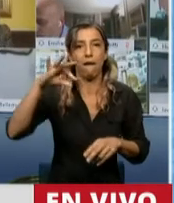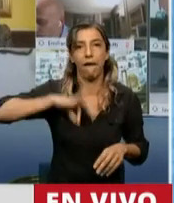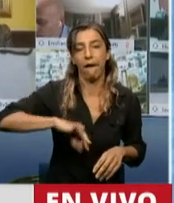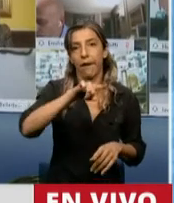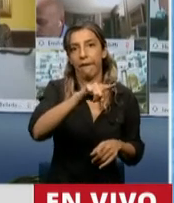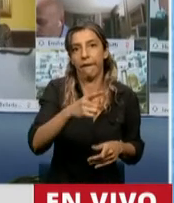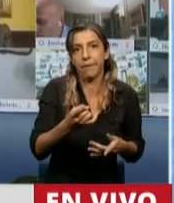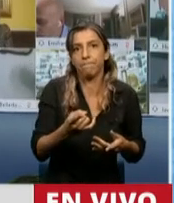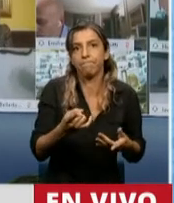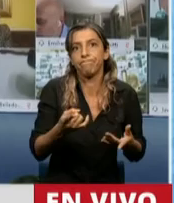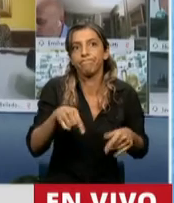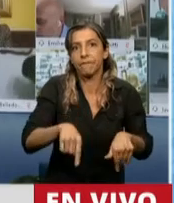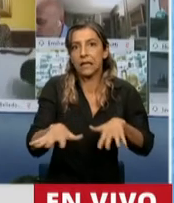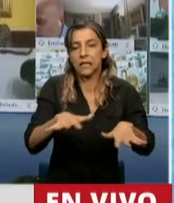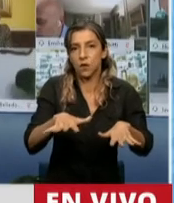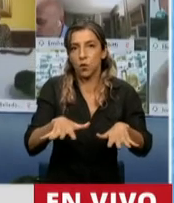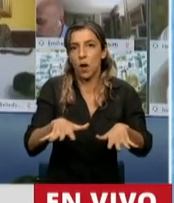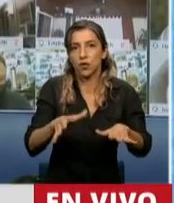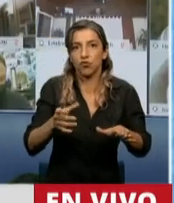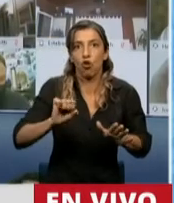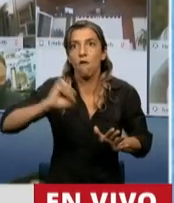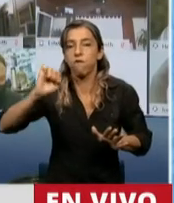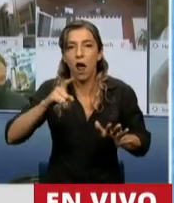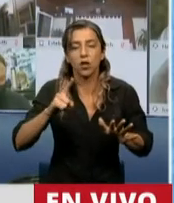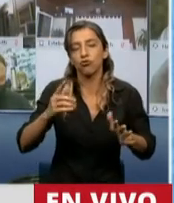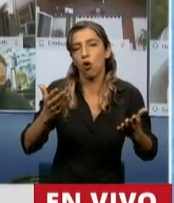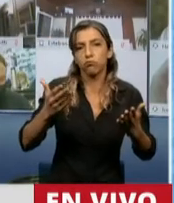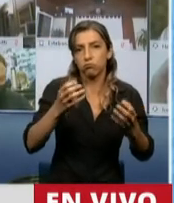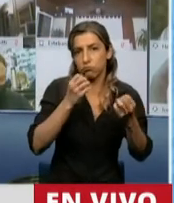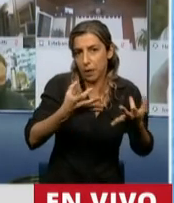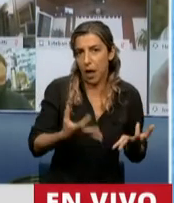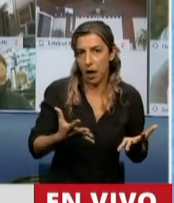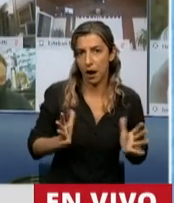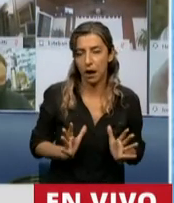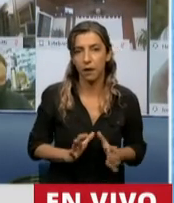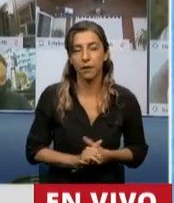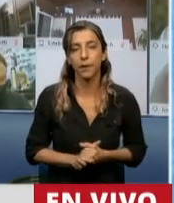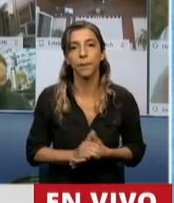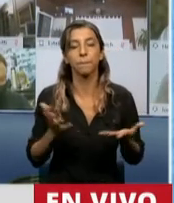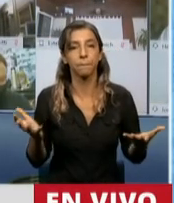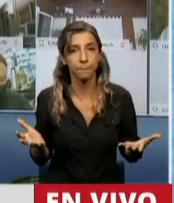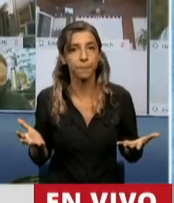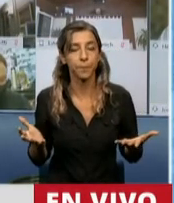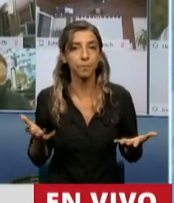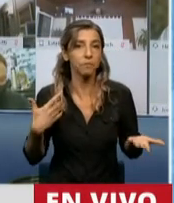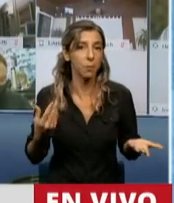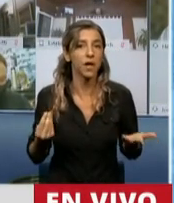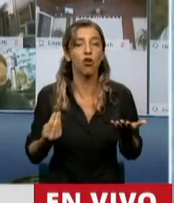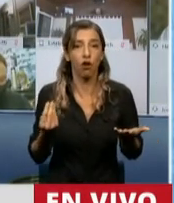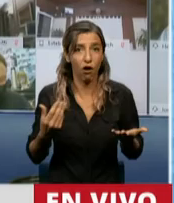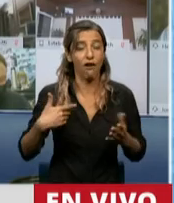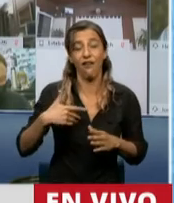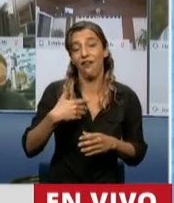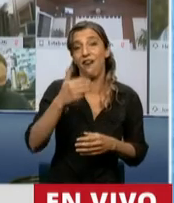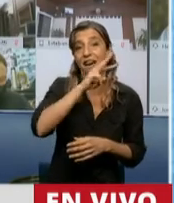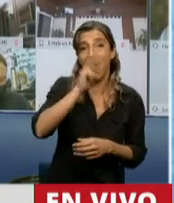jubilados en el contexto de la inflación. Pero, por supuesto, cuando el otro día fue el día del jubilado, desde el ANSES y del PAMI,